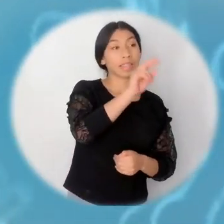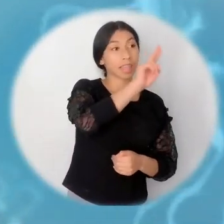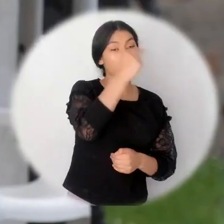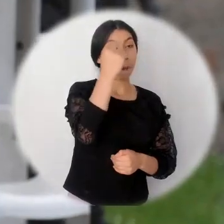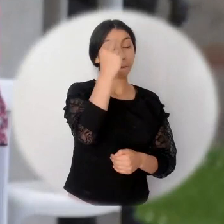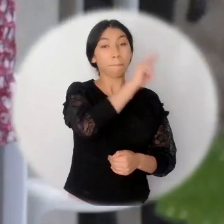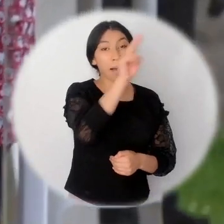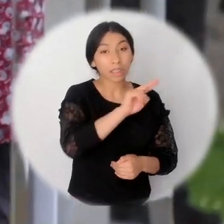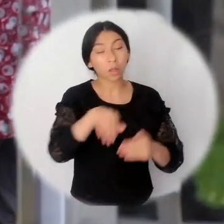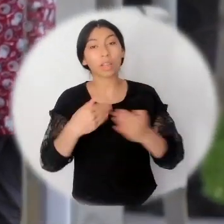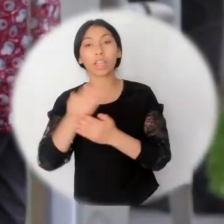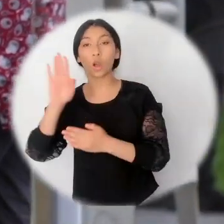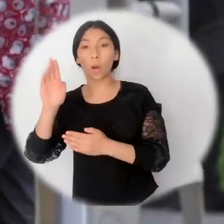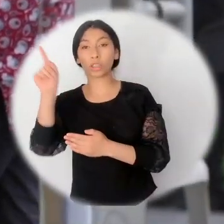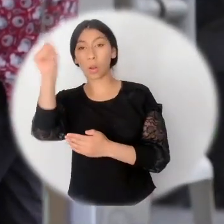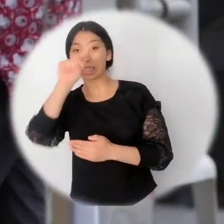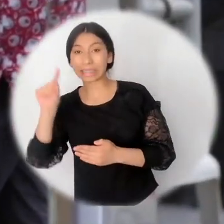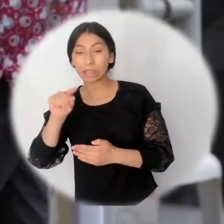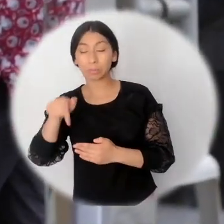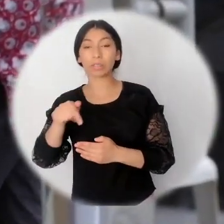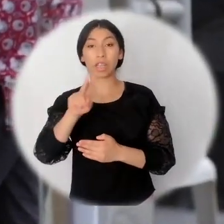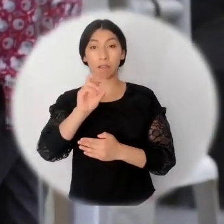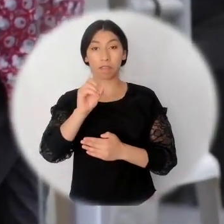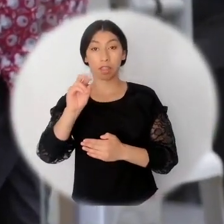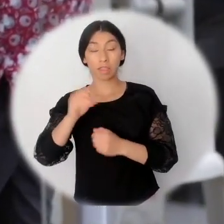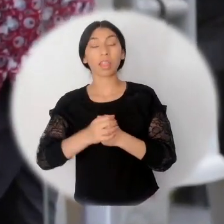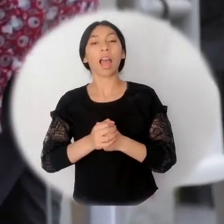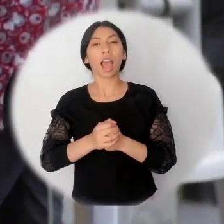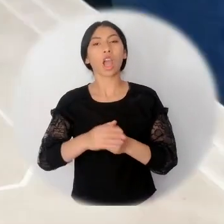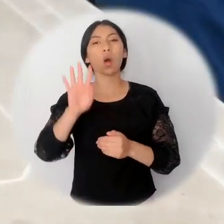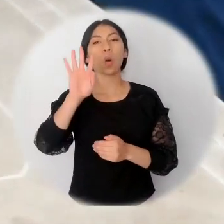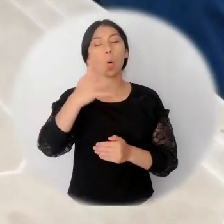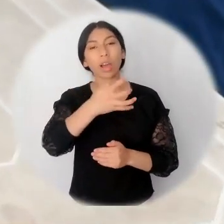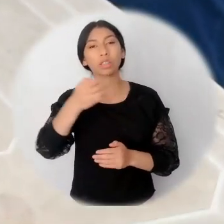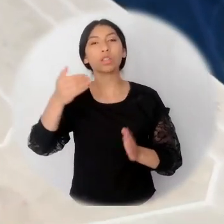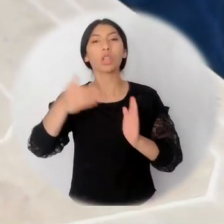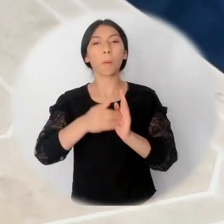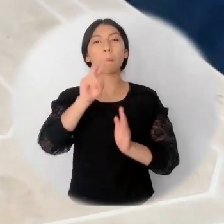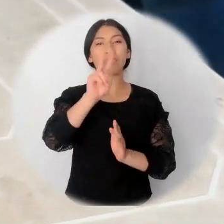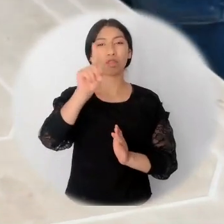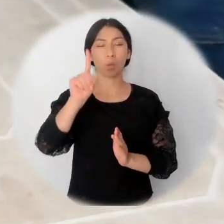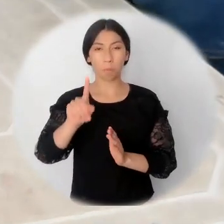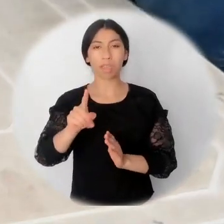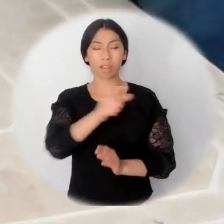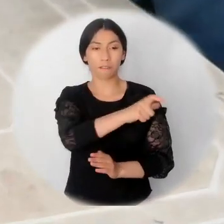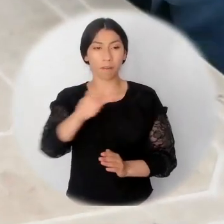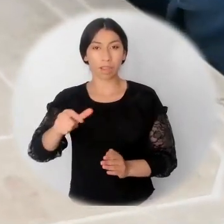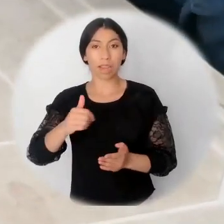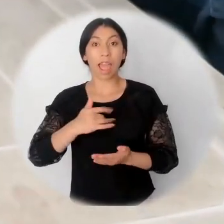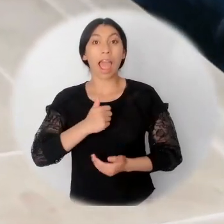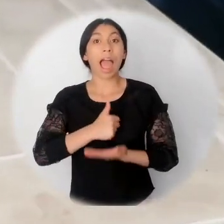Entre el 17 de marzo y el 4 de septiembre de 2020, la unidad para las víctimas realizó el pago de atención humanitaria a 421.585